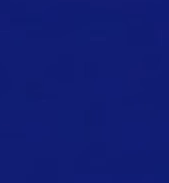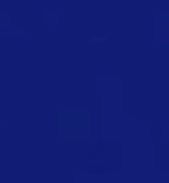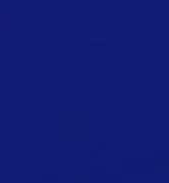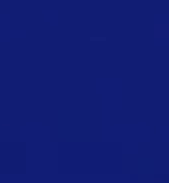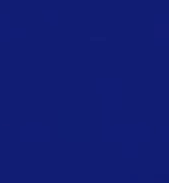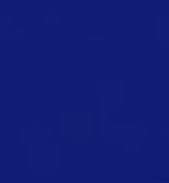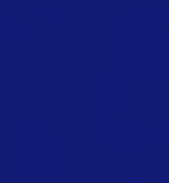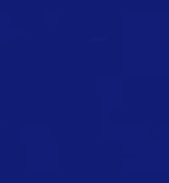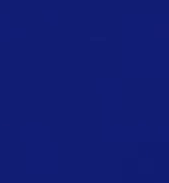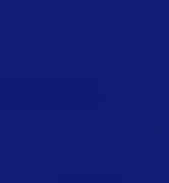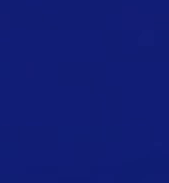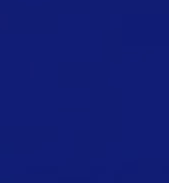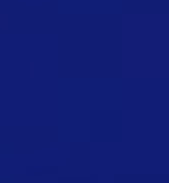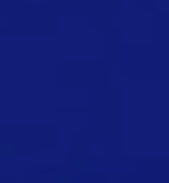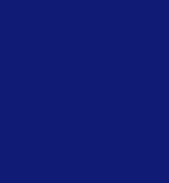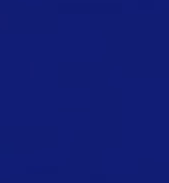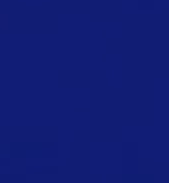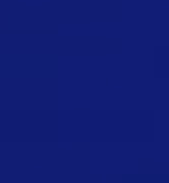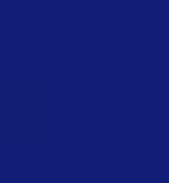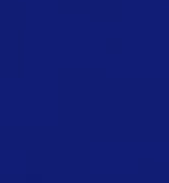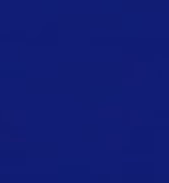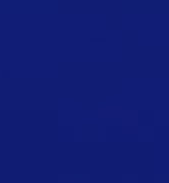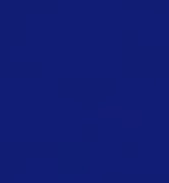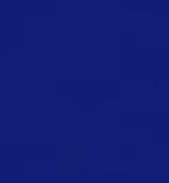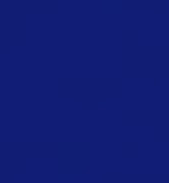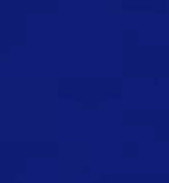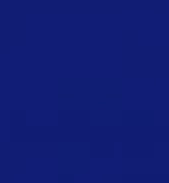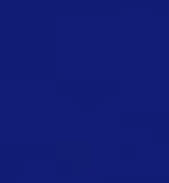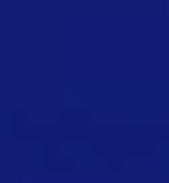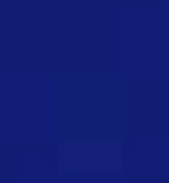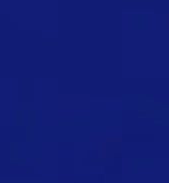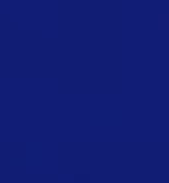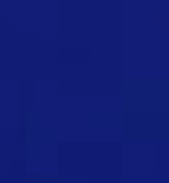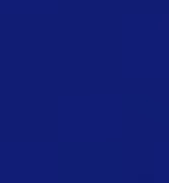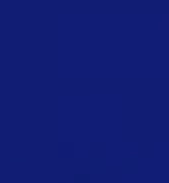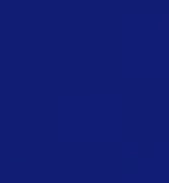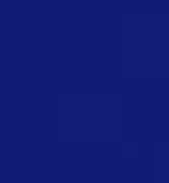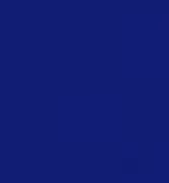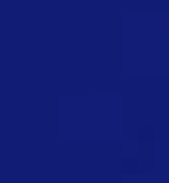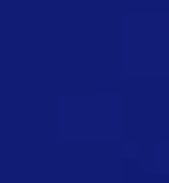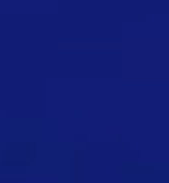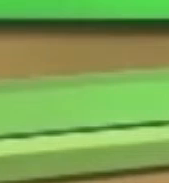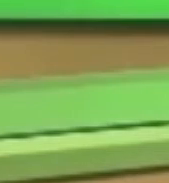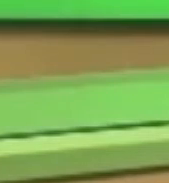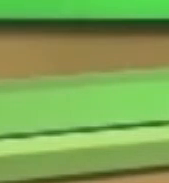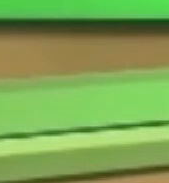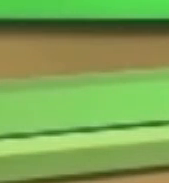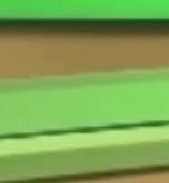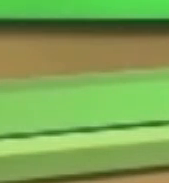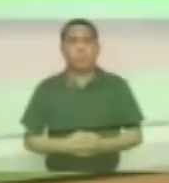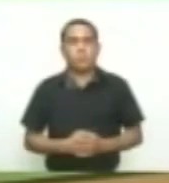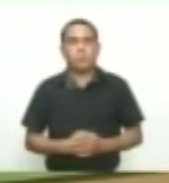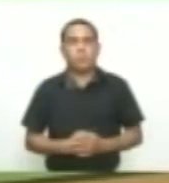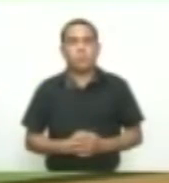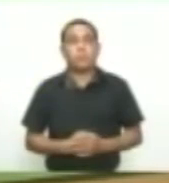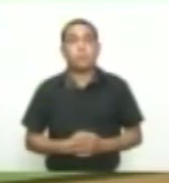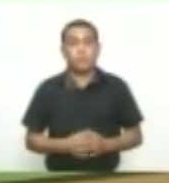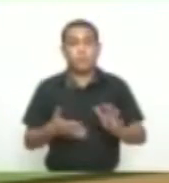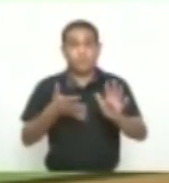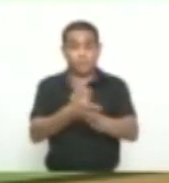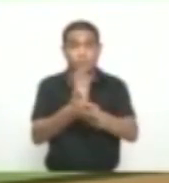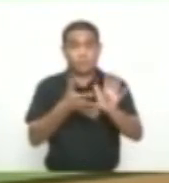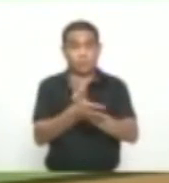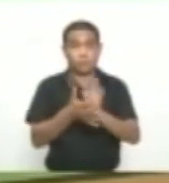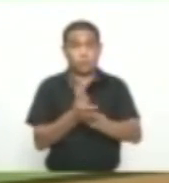382-3155 Y 314-782-0938 Tenemos más información 11